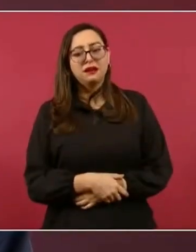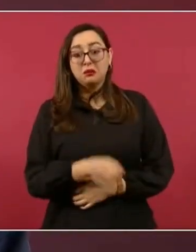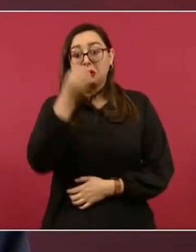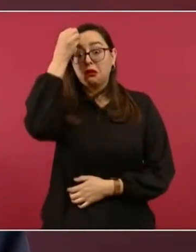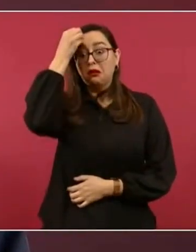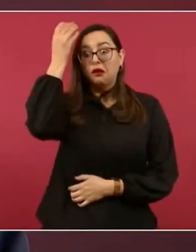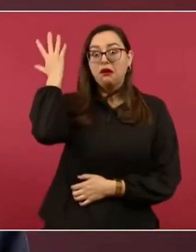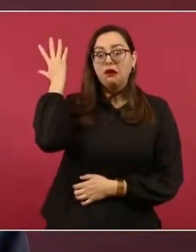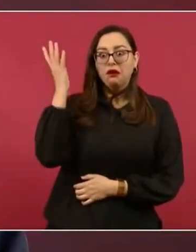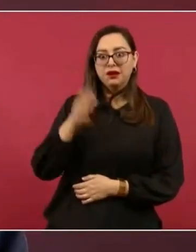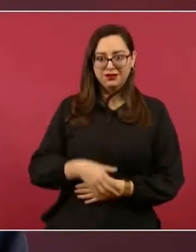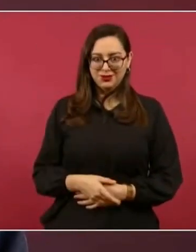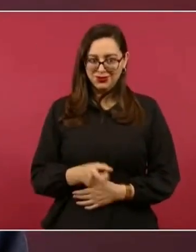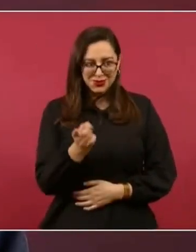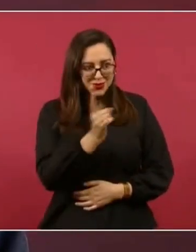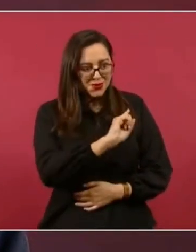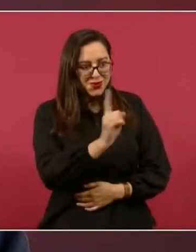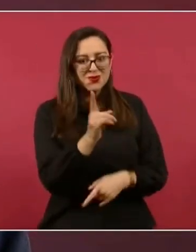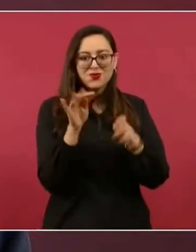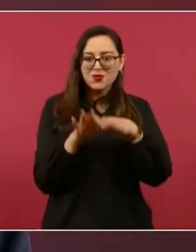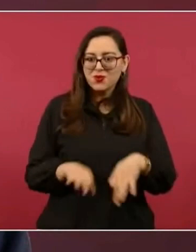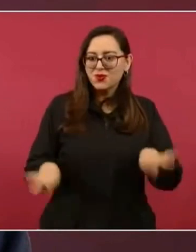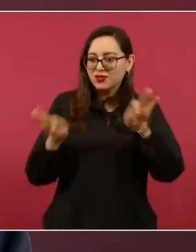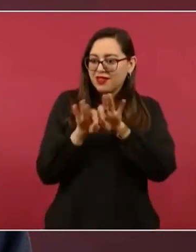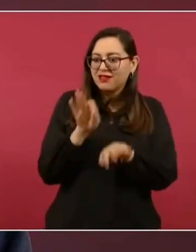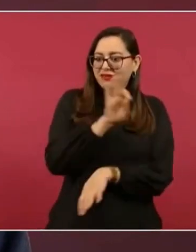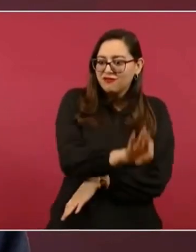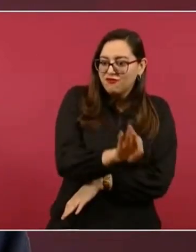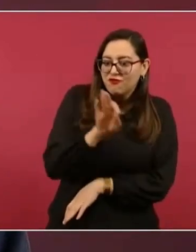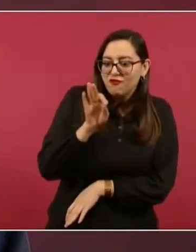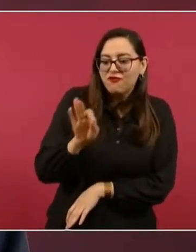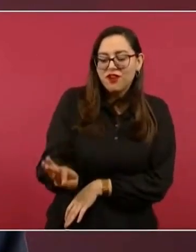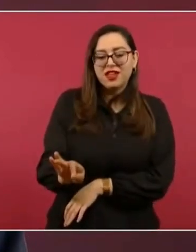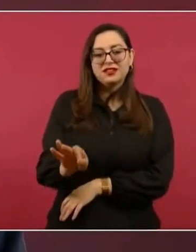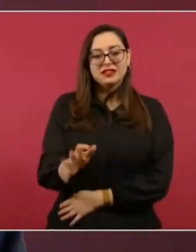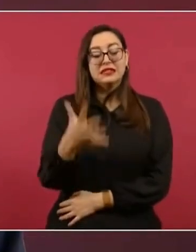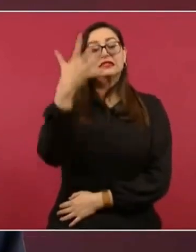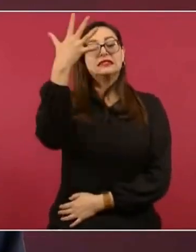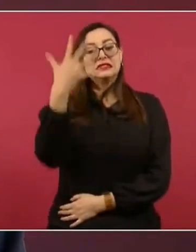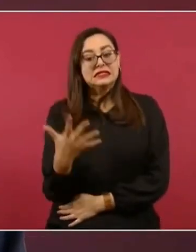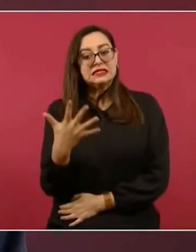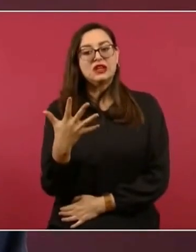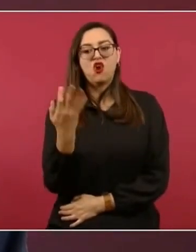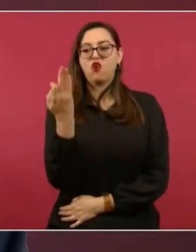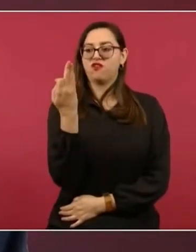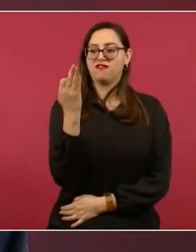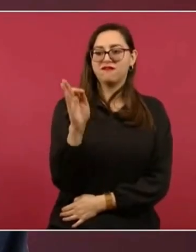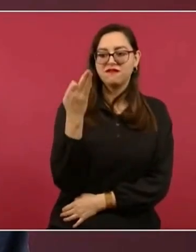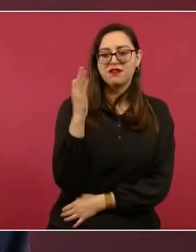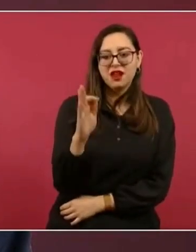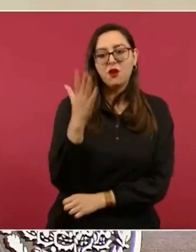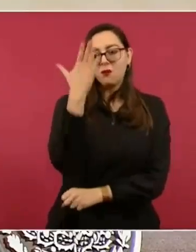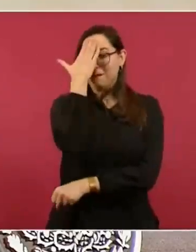es que estamos conmemorando el 5 de febrero, vamos a conmemorar